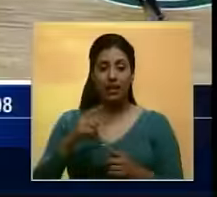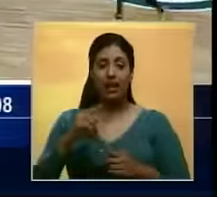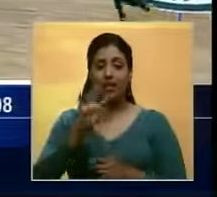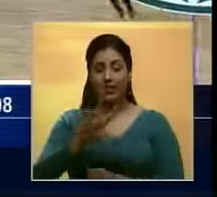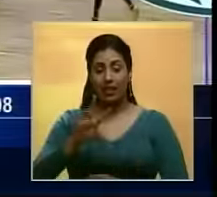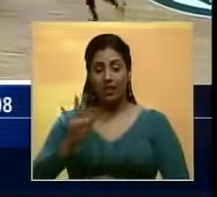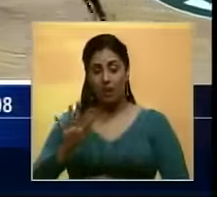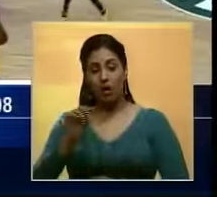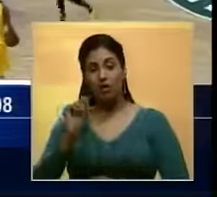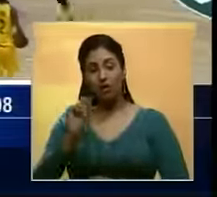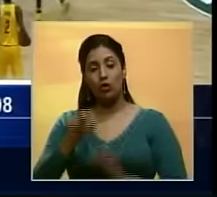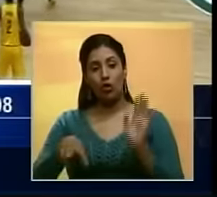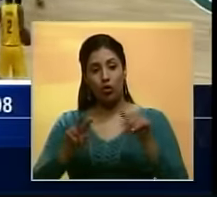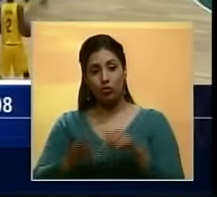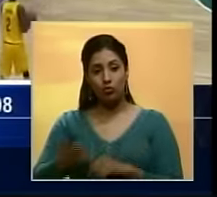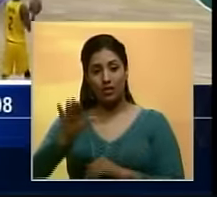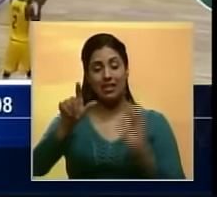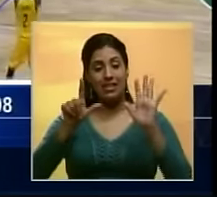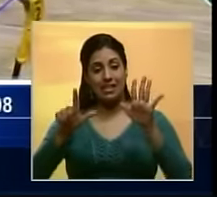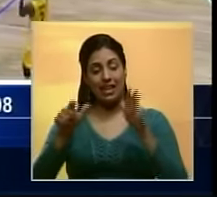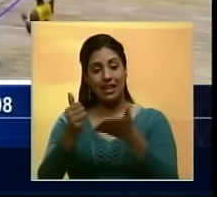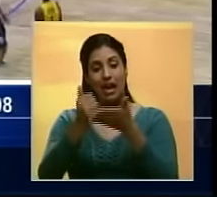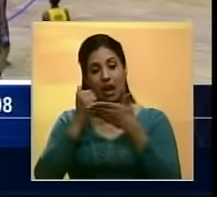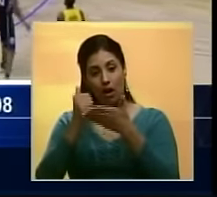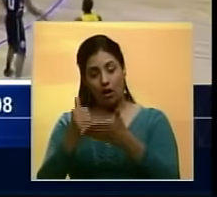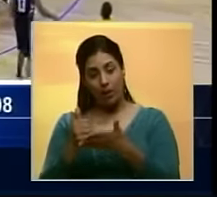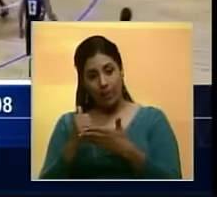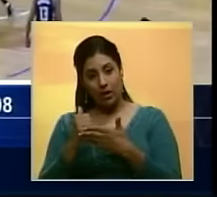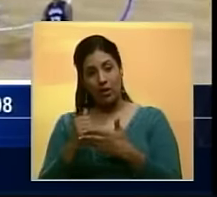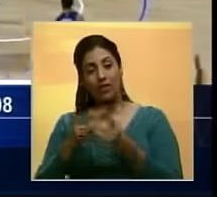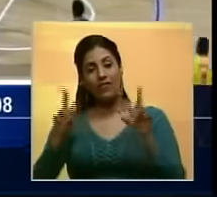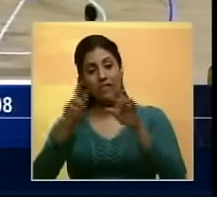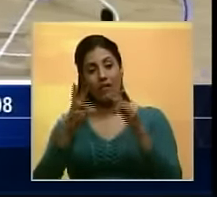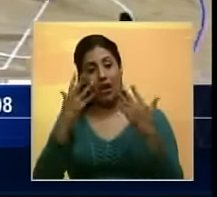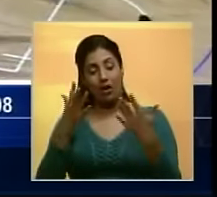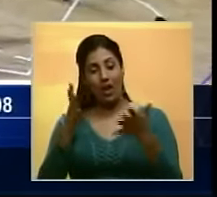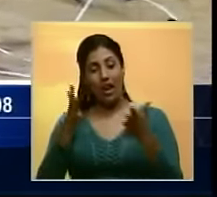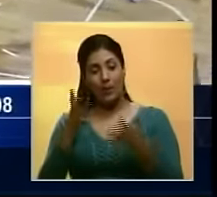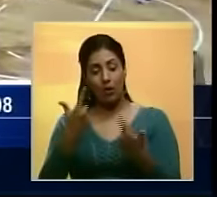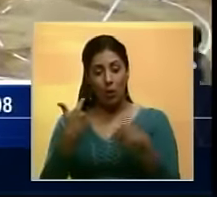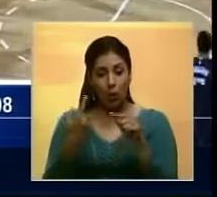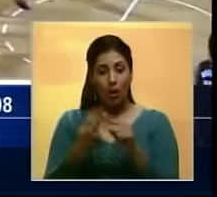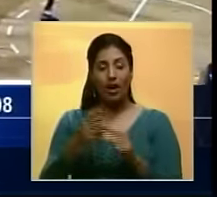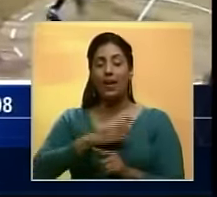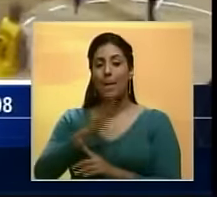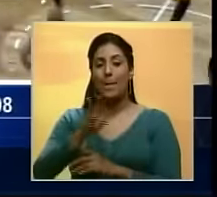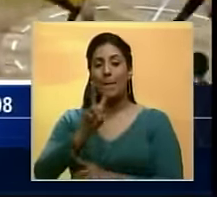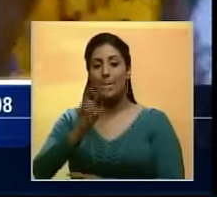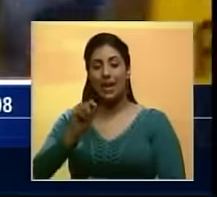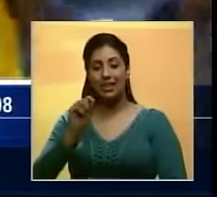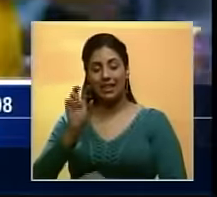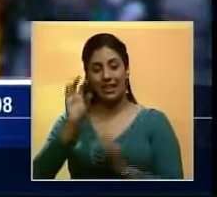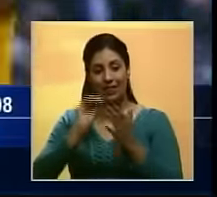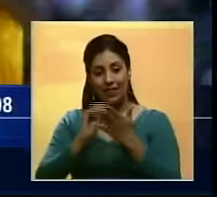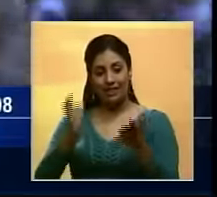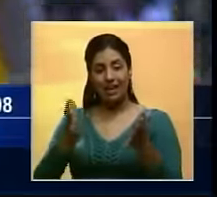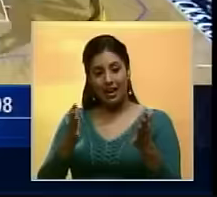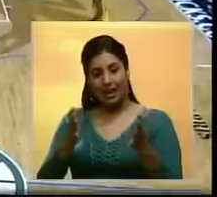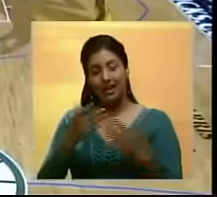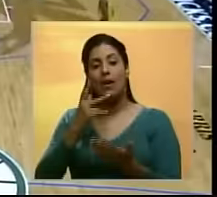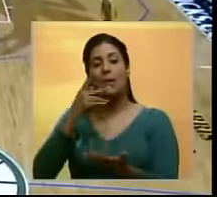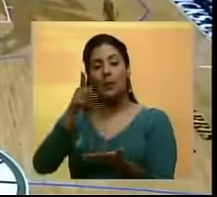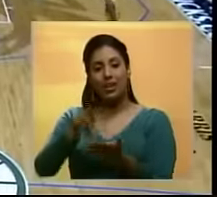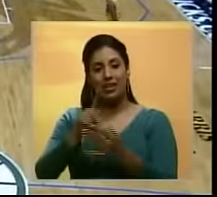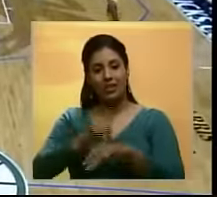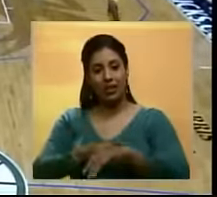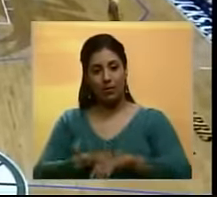puntos, 12 rebotes y 7 asistencias con la victoria. Los actuales campeones de la Liga llegaron a 20 triunfos en la presente